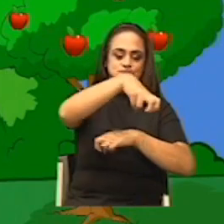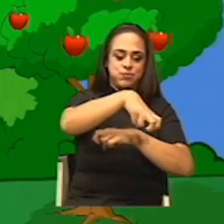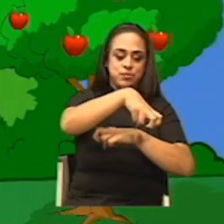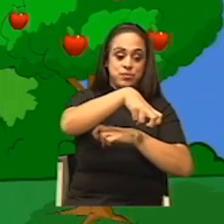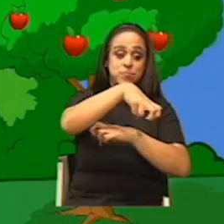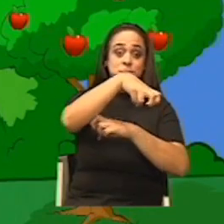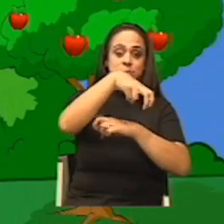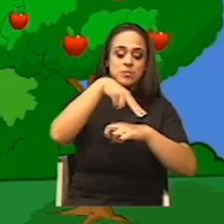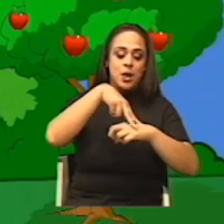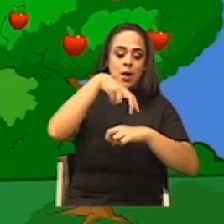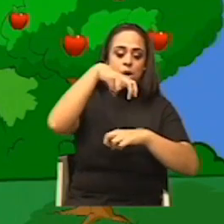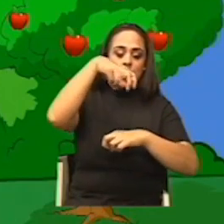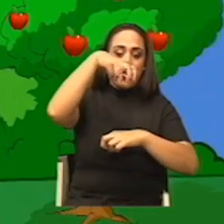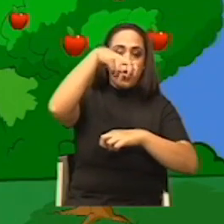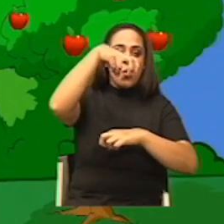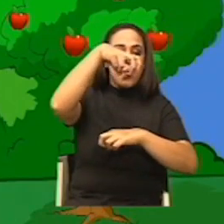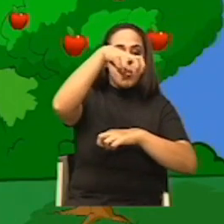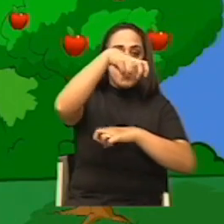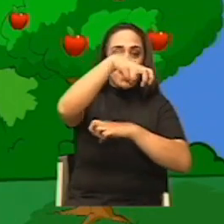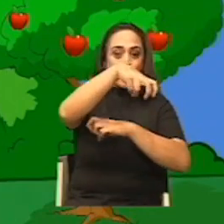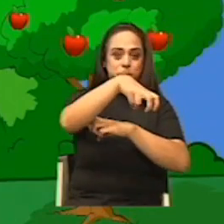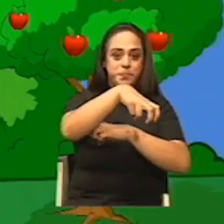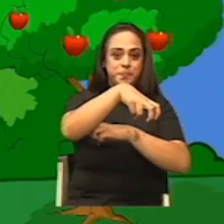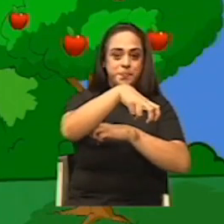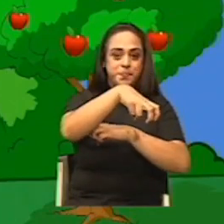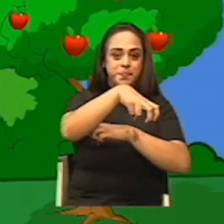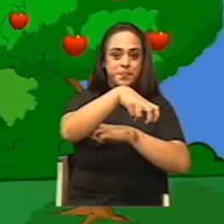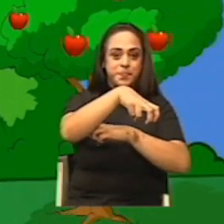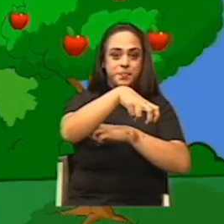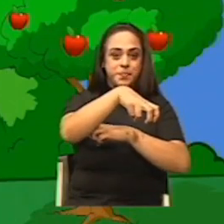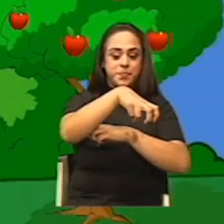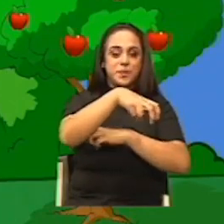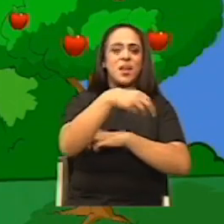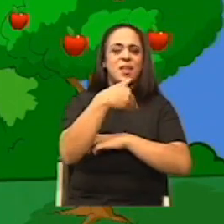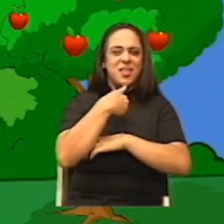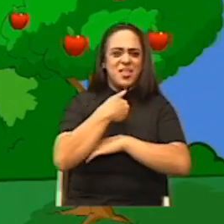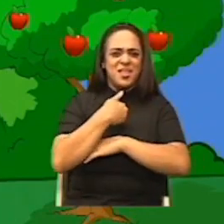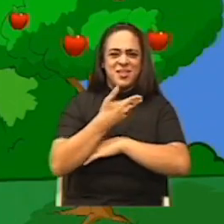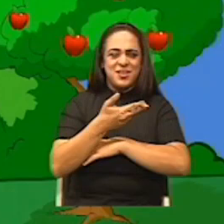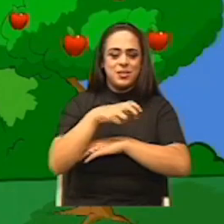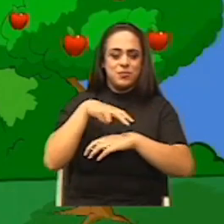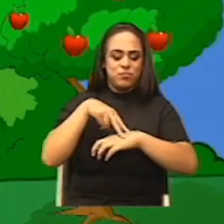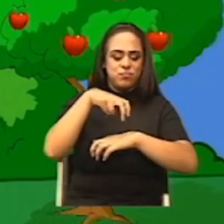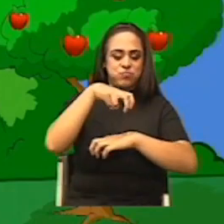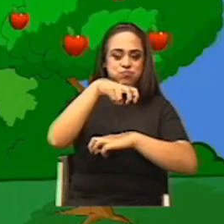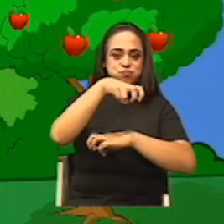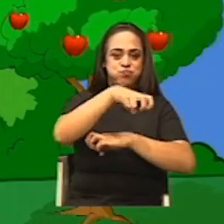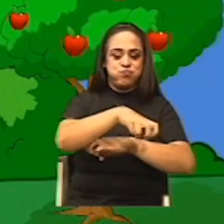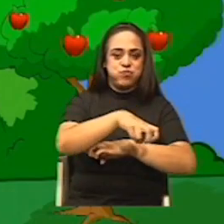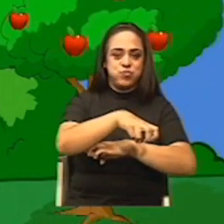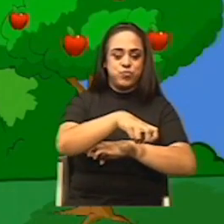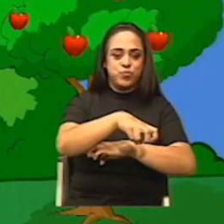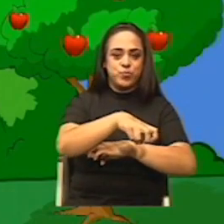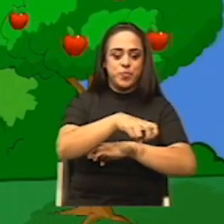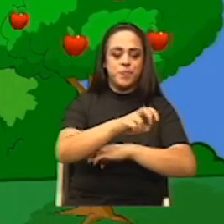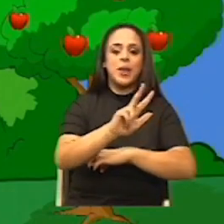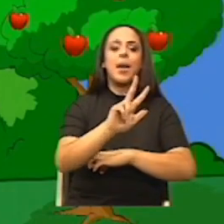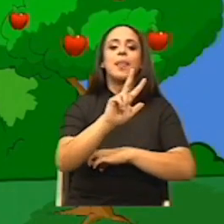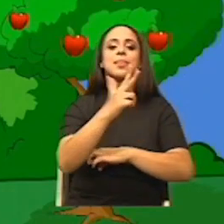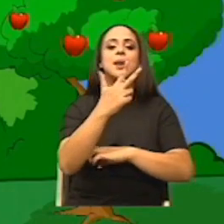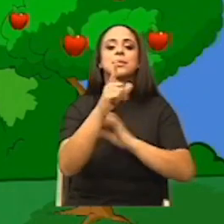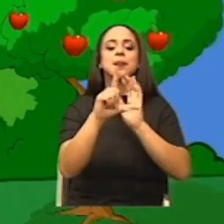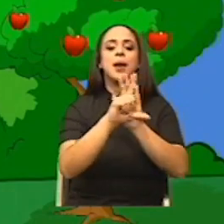cuando ya la ranita da el salto, tendríamos en ese caso, la relación de la tercera ley de Newton,